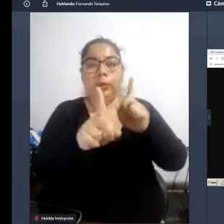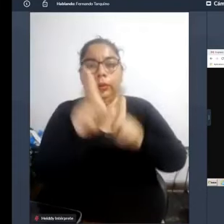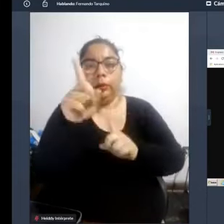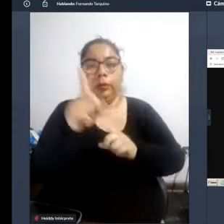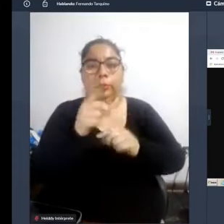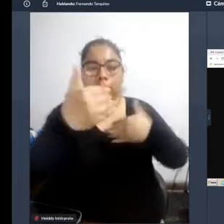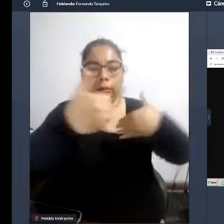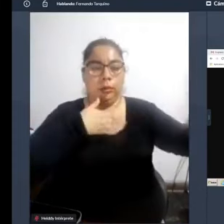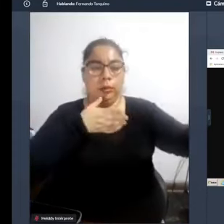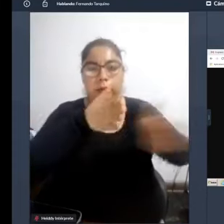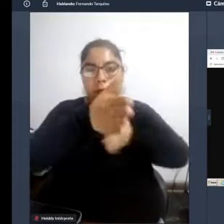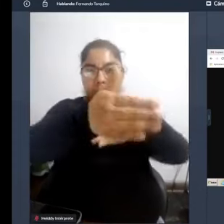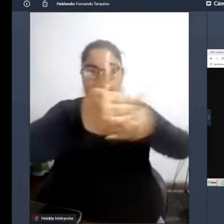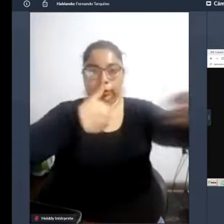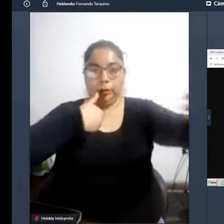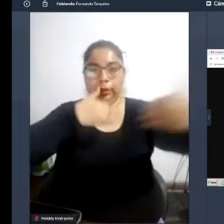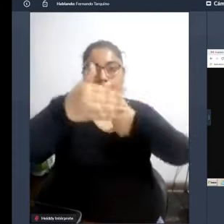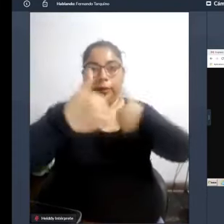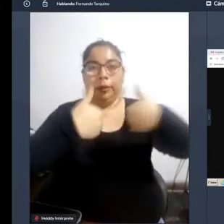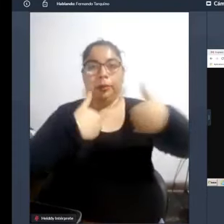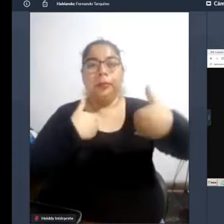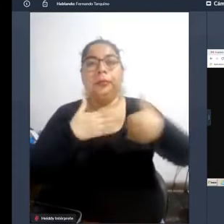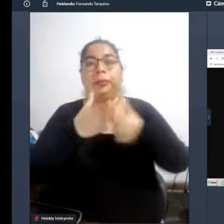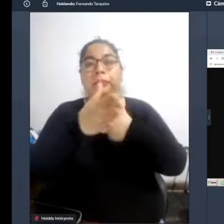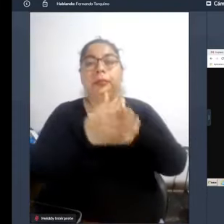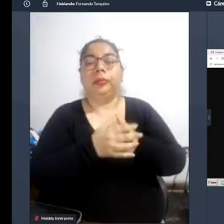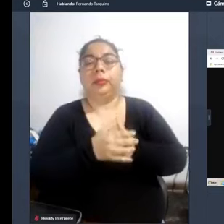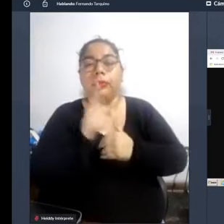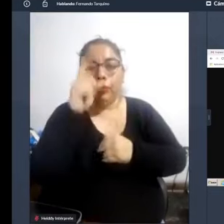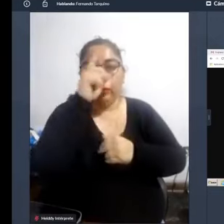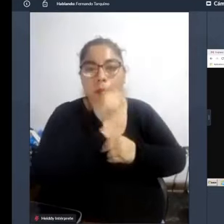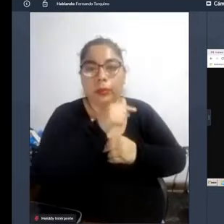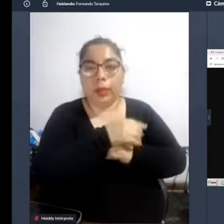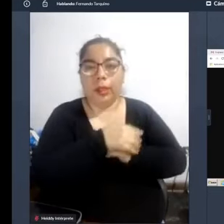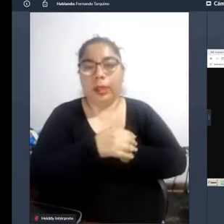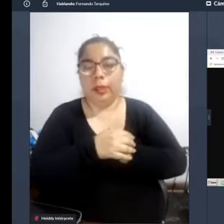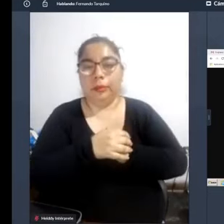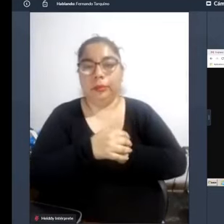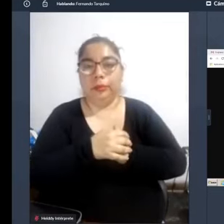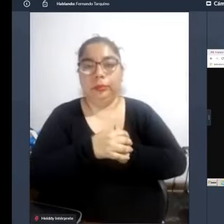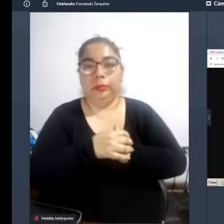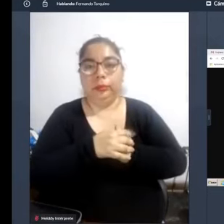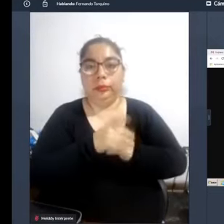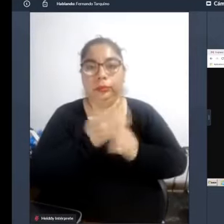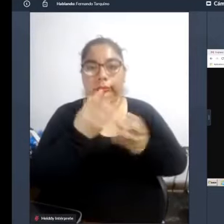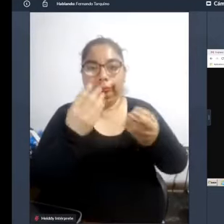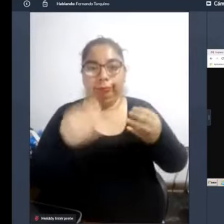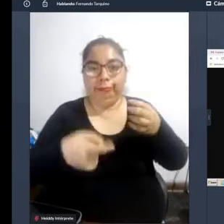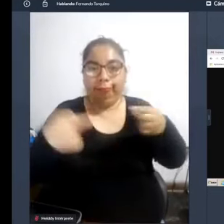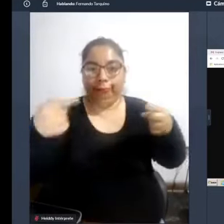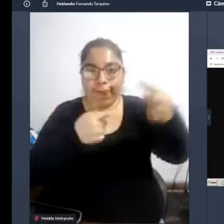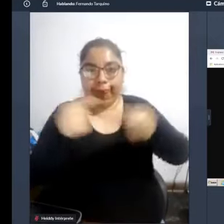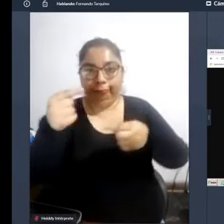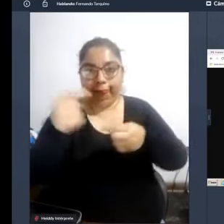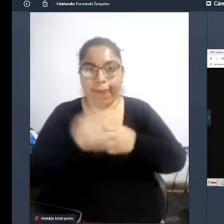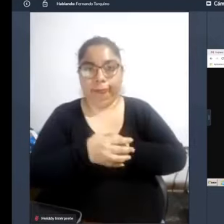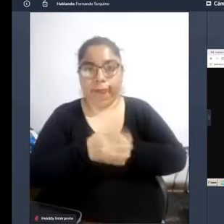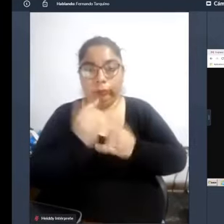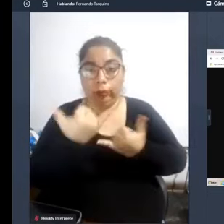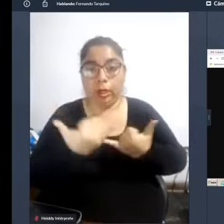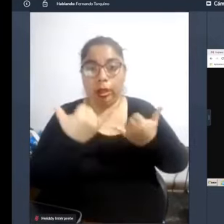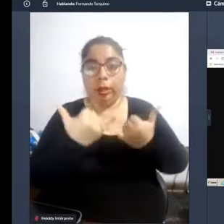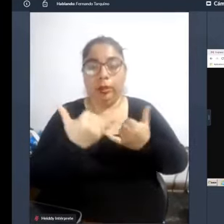doble sentido y ahí es donde se genera la mayor cantidad de conflictos y ahora tenemos